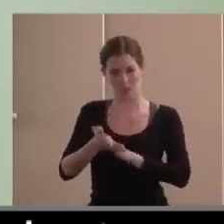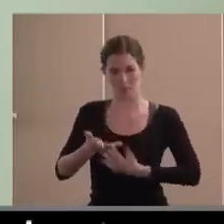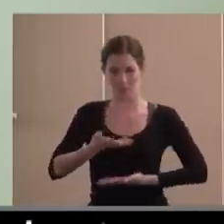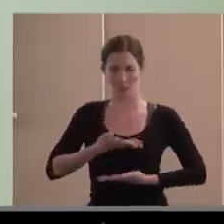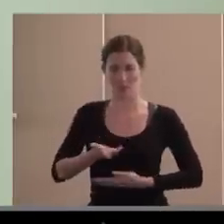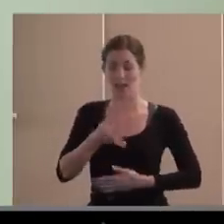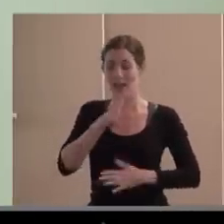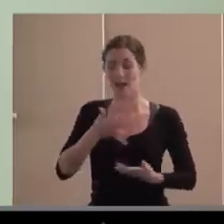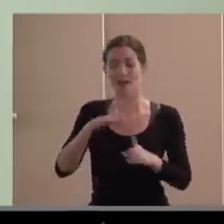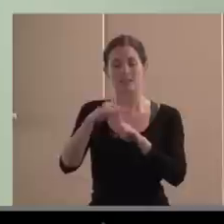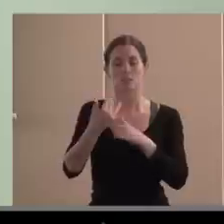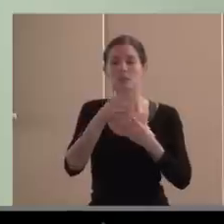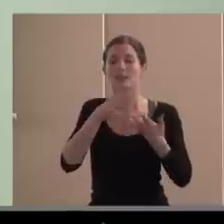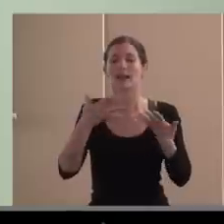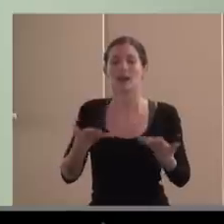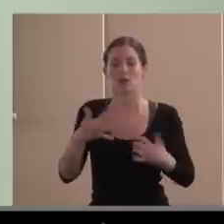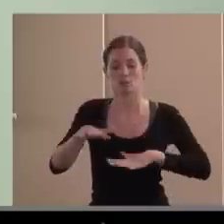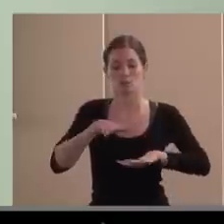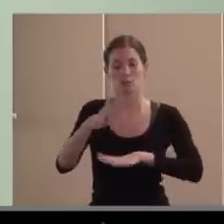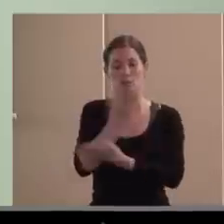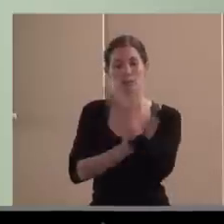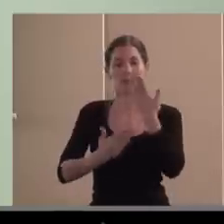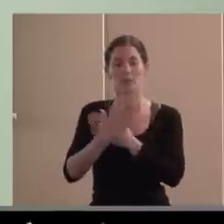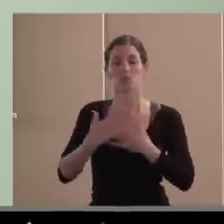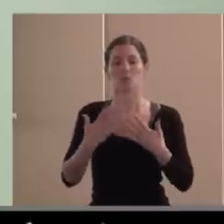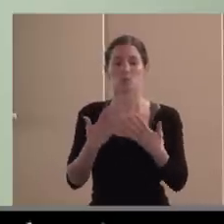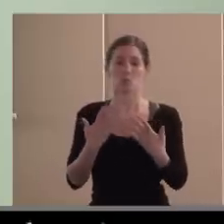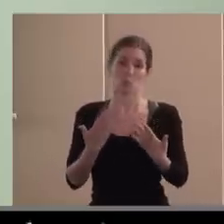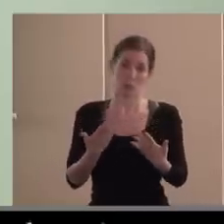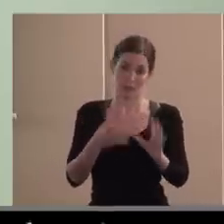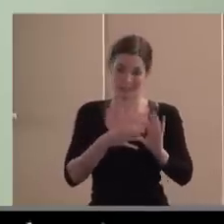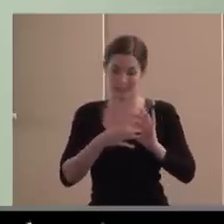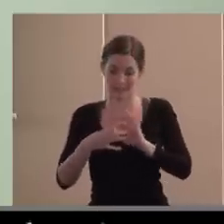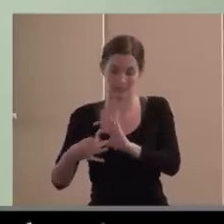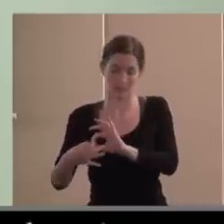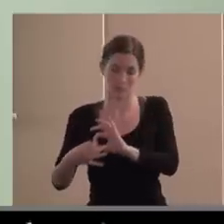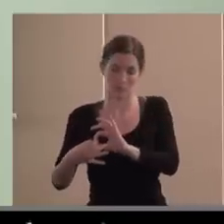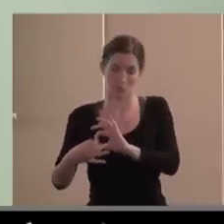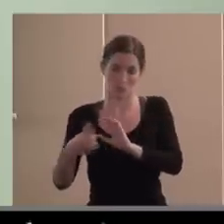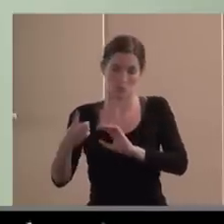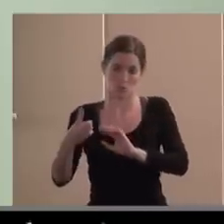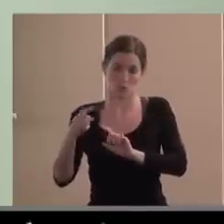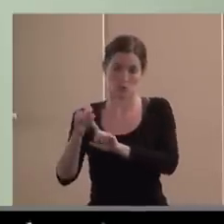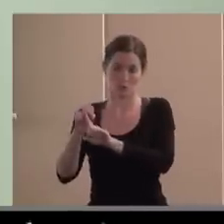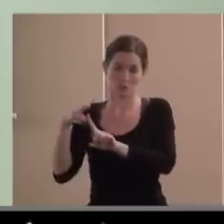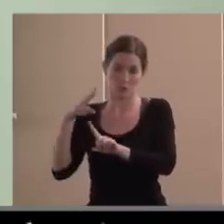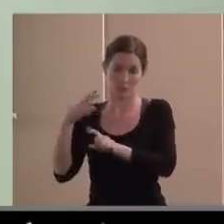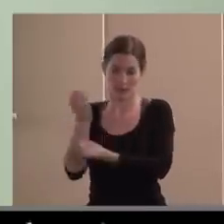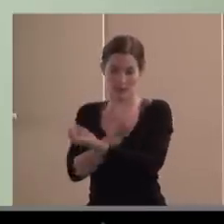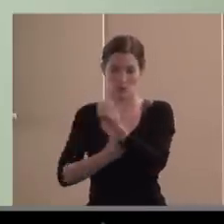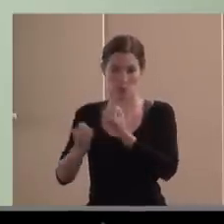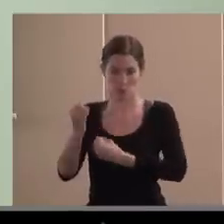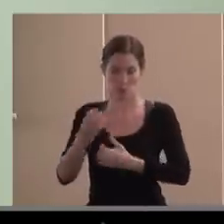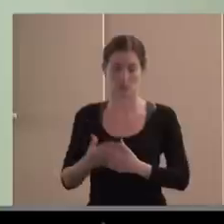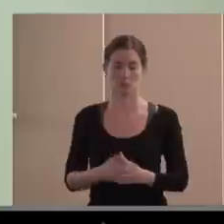del movimiento de la discapacidad en relación con la dimensión económica? Pues yo creo que